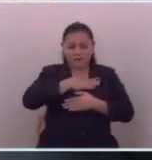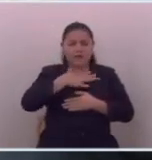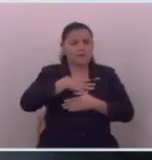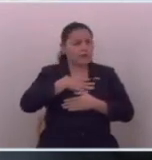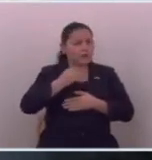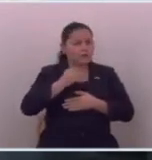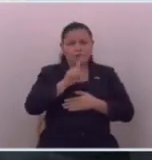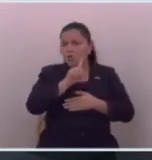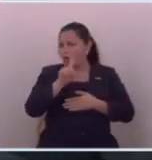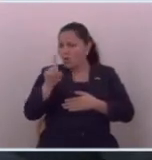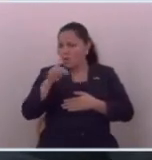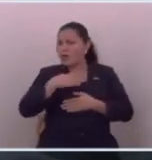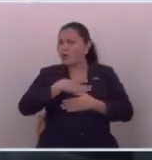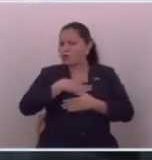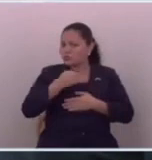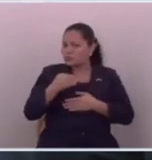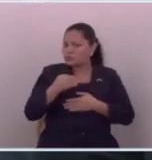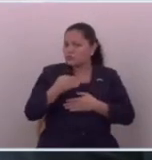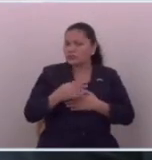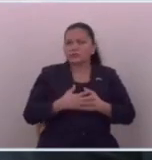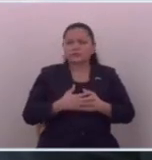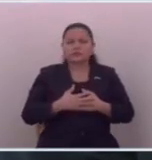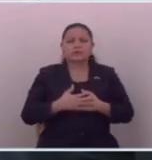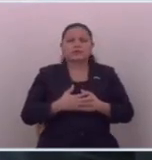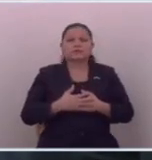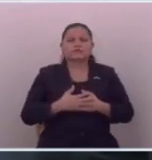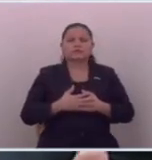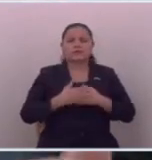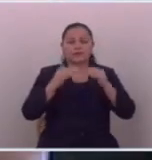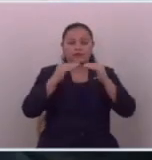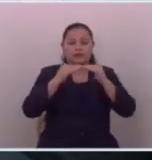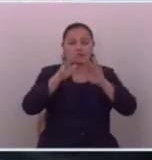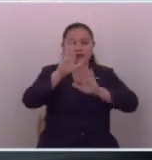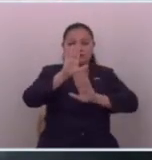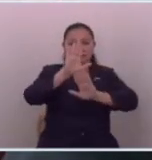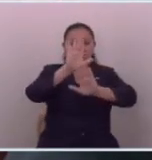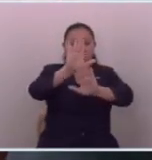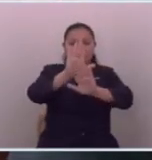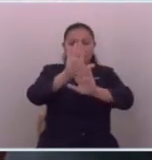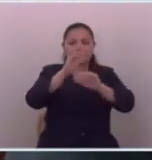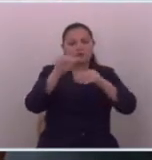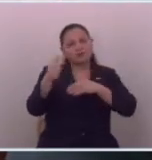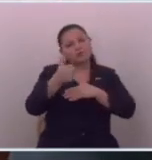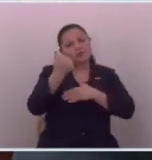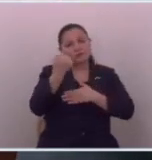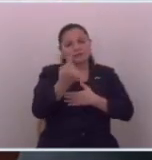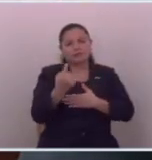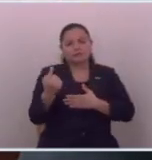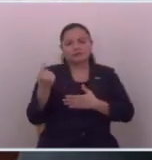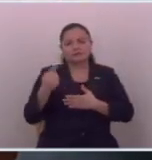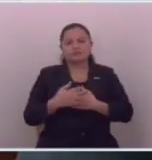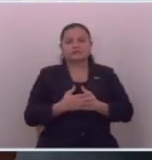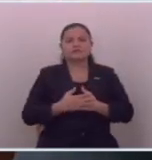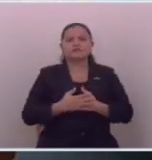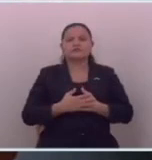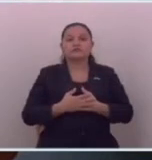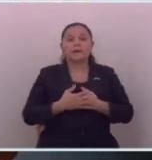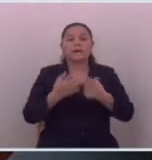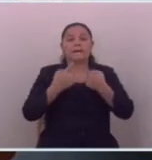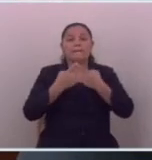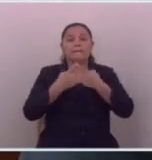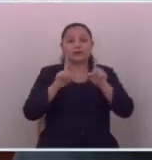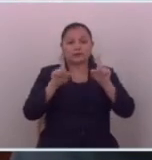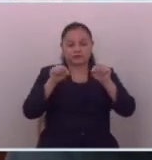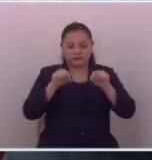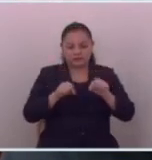gusta o no me gusta. Tiene que ver con el respeto a los otros. Sin embargo